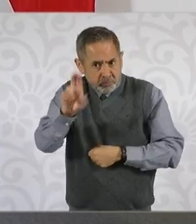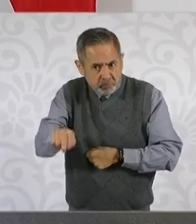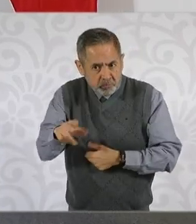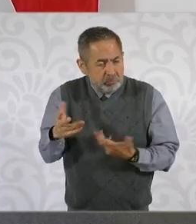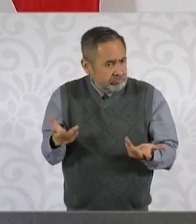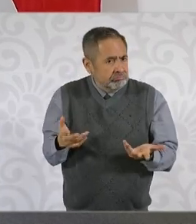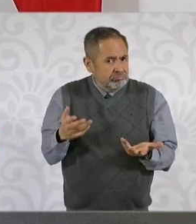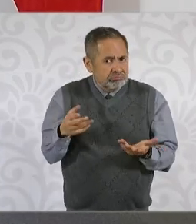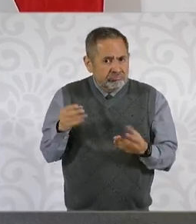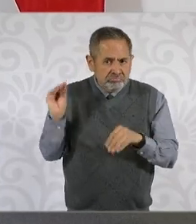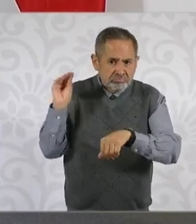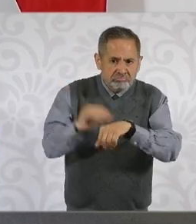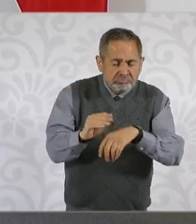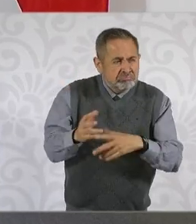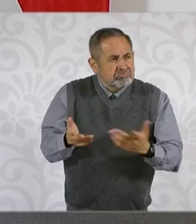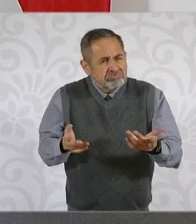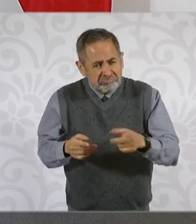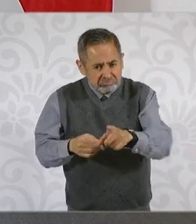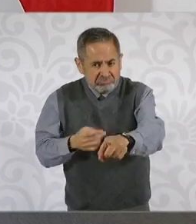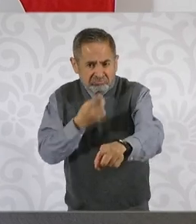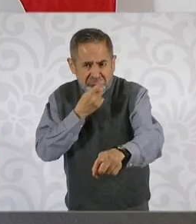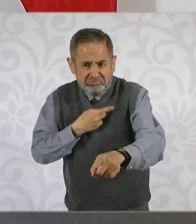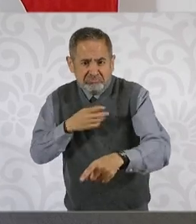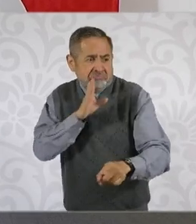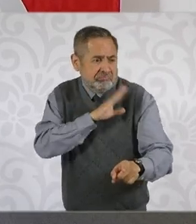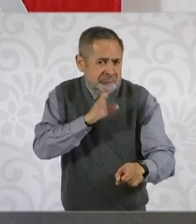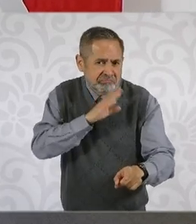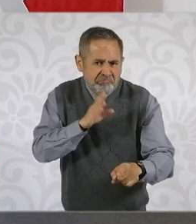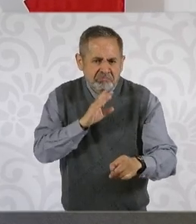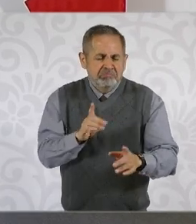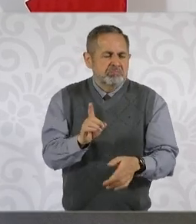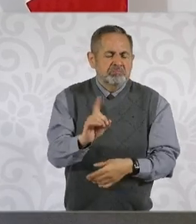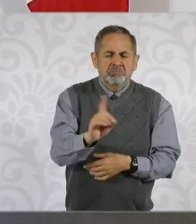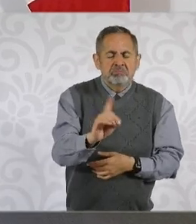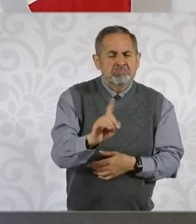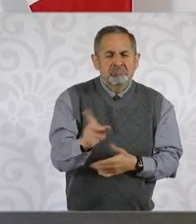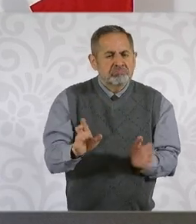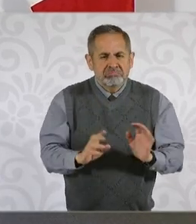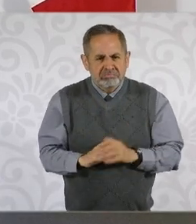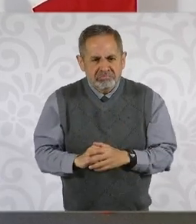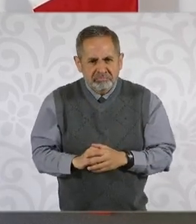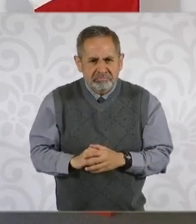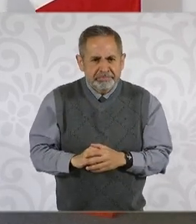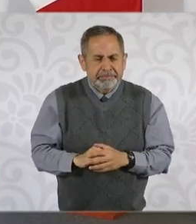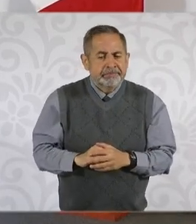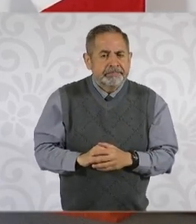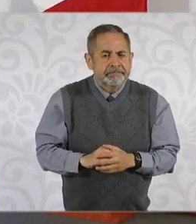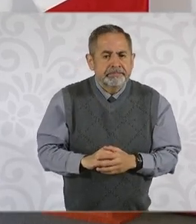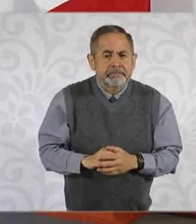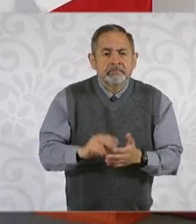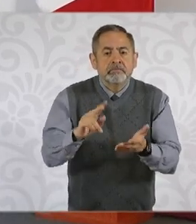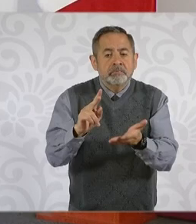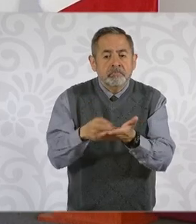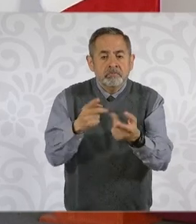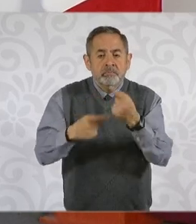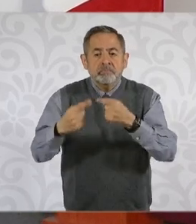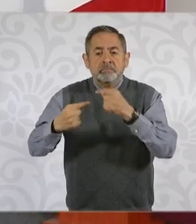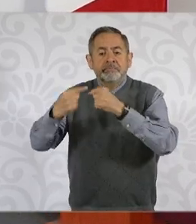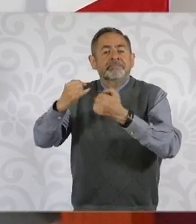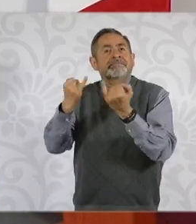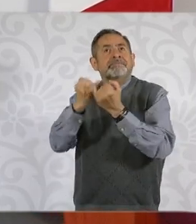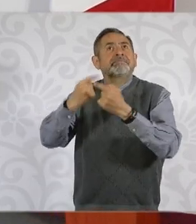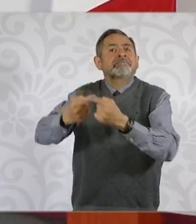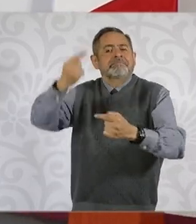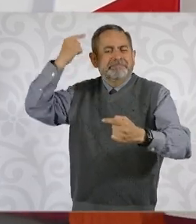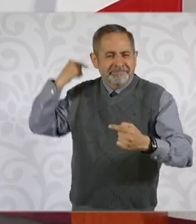esta zona. Entonces, no tenemos esta información. No vamos a regresar al esquema